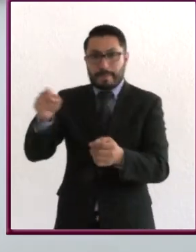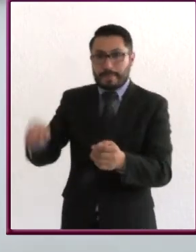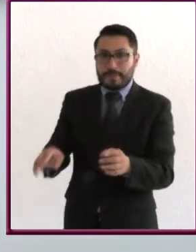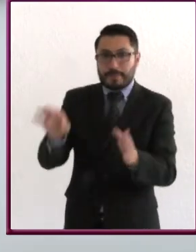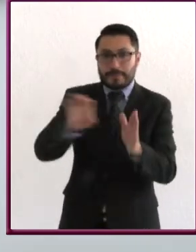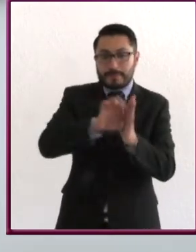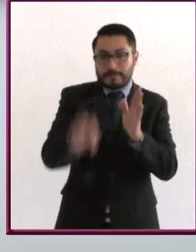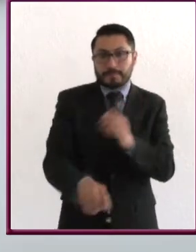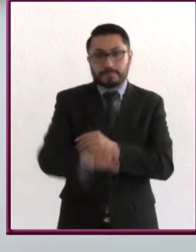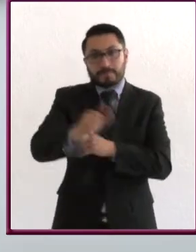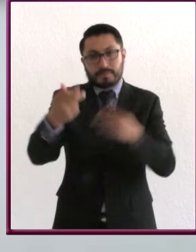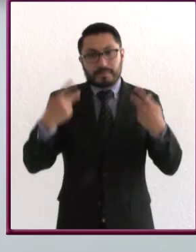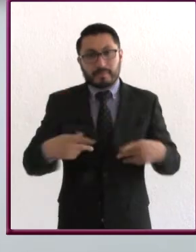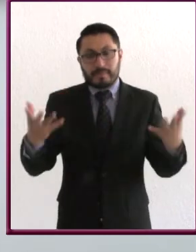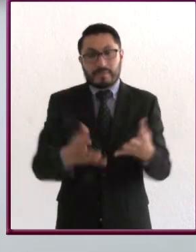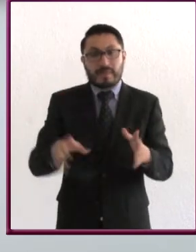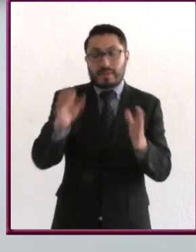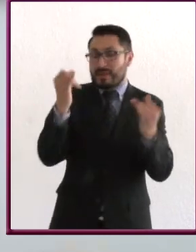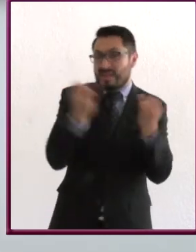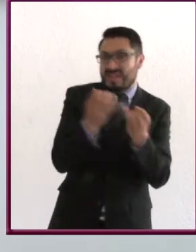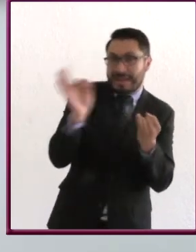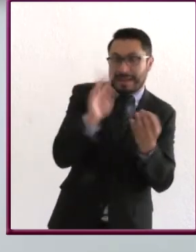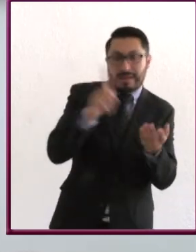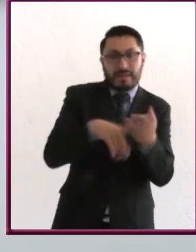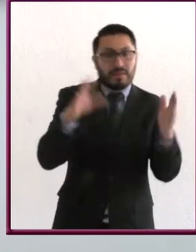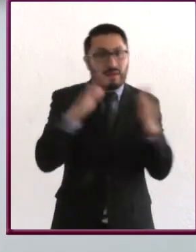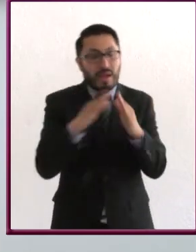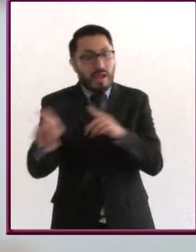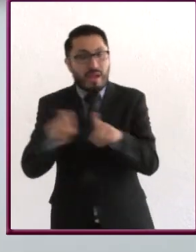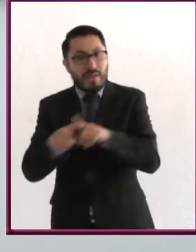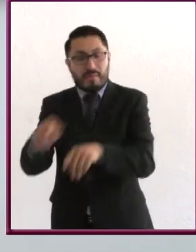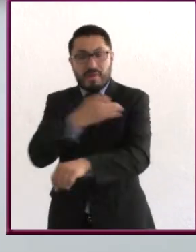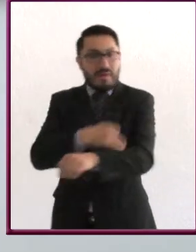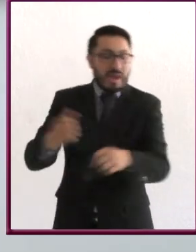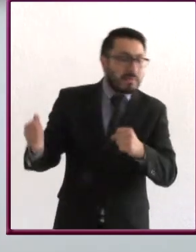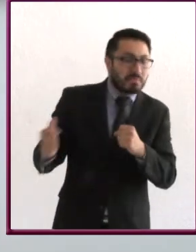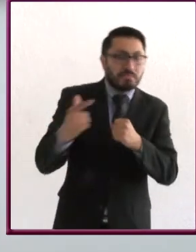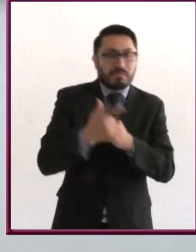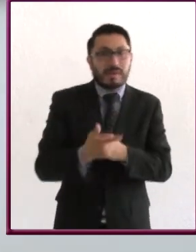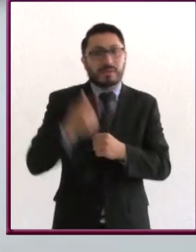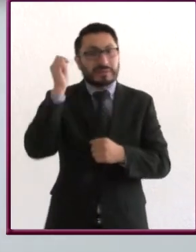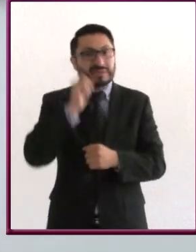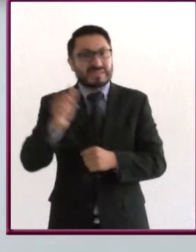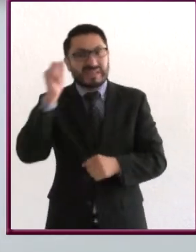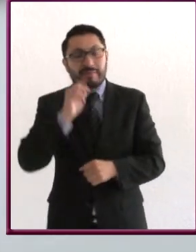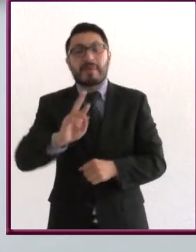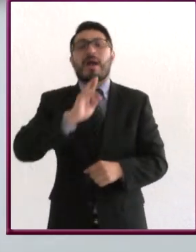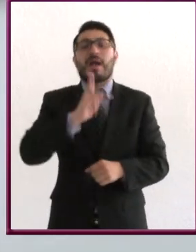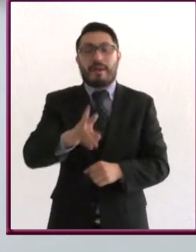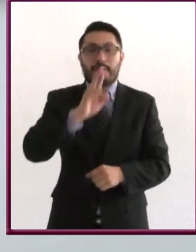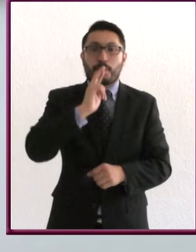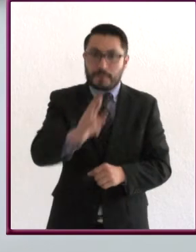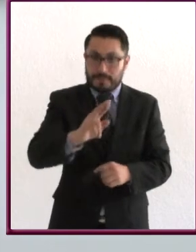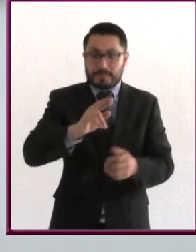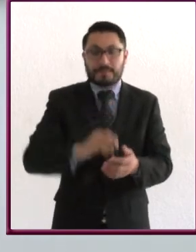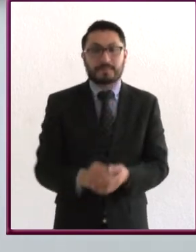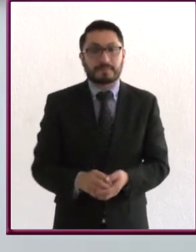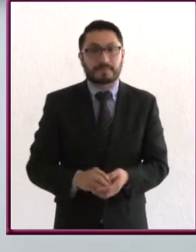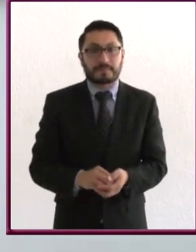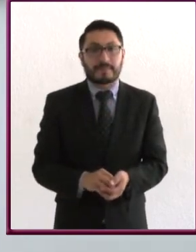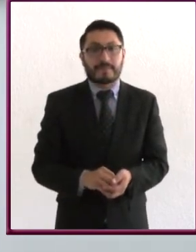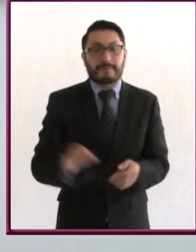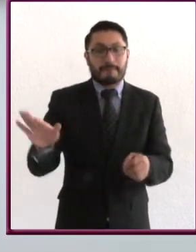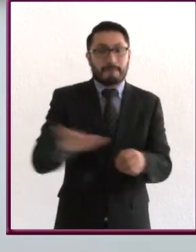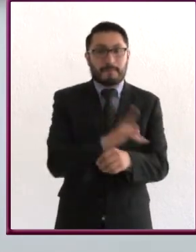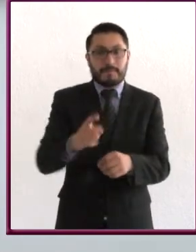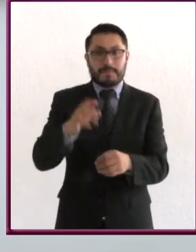haces con alguien más, a lo mejor en tu casa, con tus hermanos, con la familia o así, siempre se tienen mejores resultados, porque si uno no